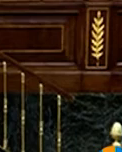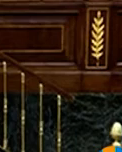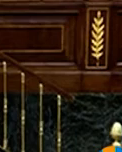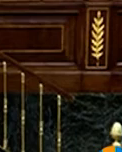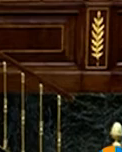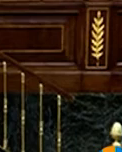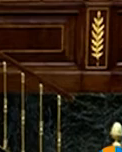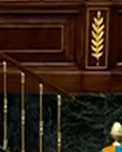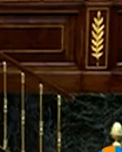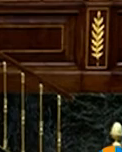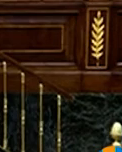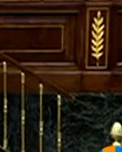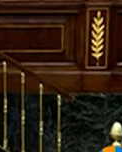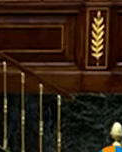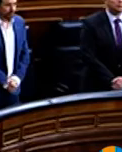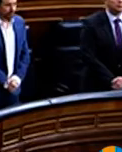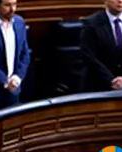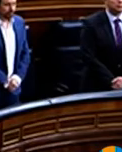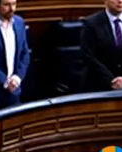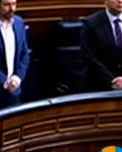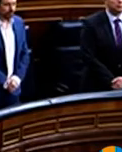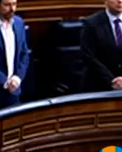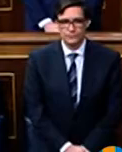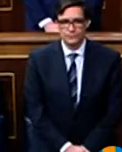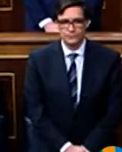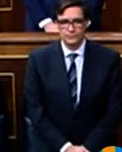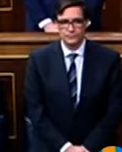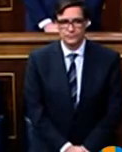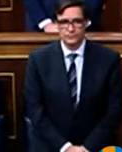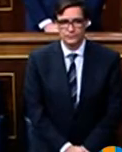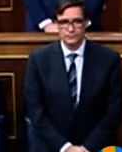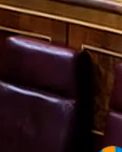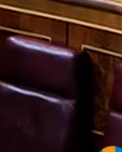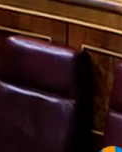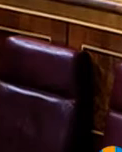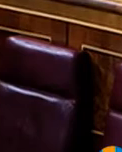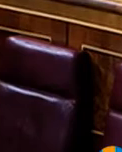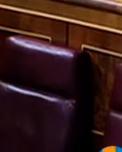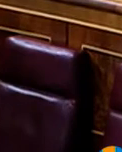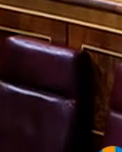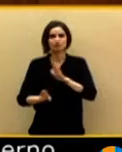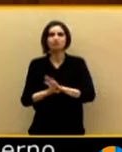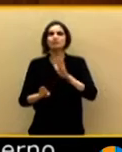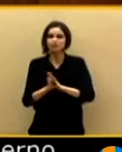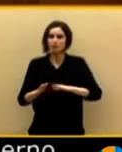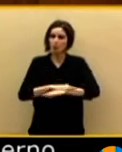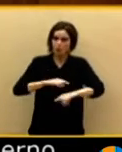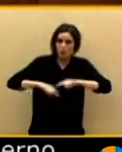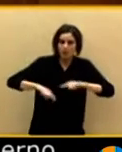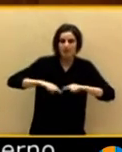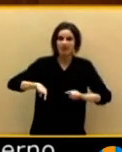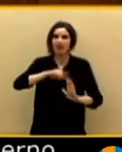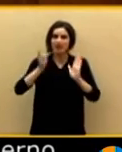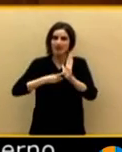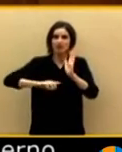Hubo un minuto de silencio al inicio, el único instante en el que el Congreso de los Diputados mantuvo a la unidad, unidad que pedía